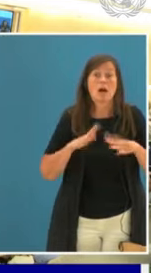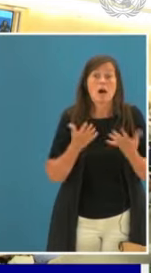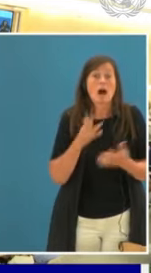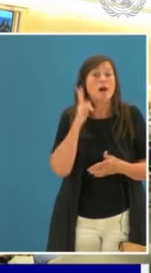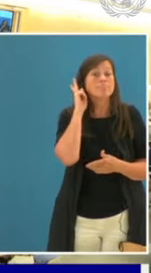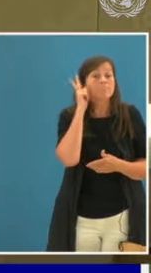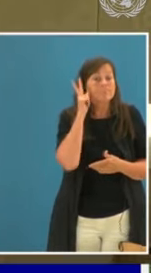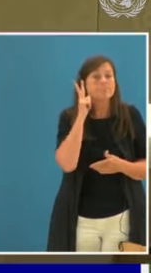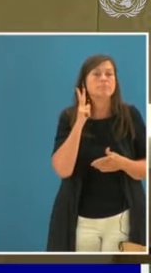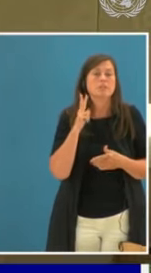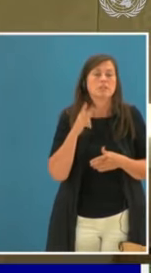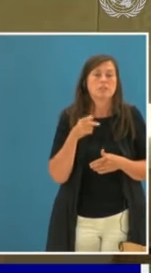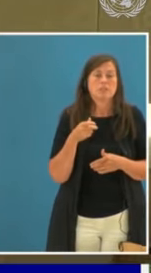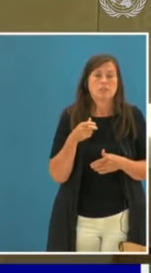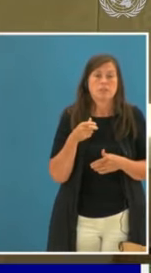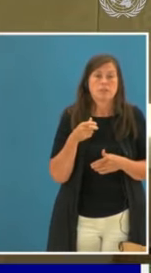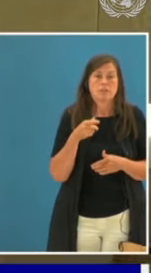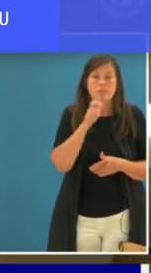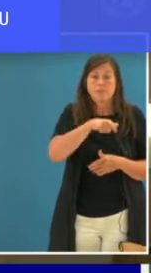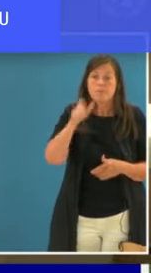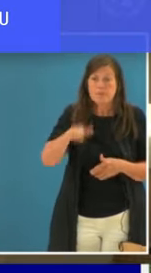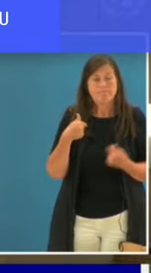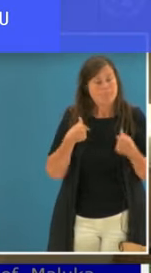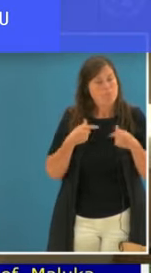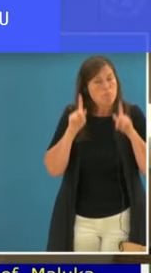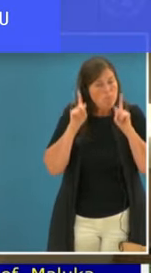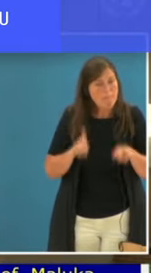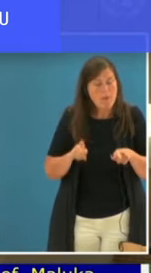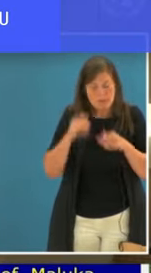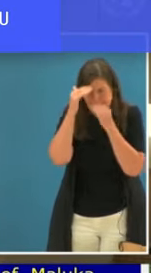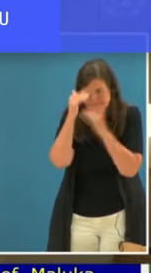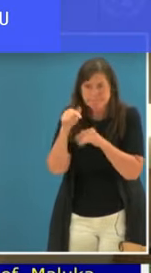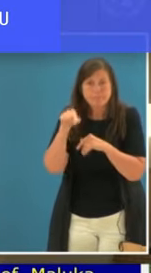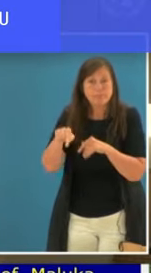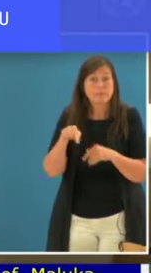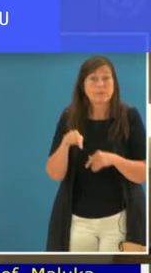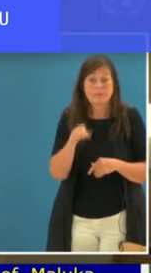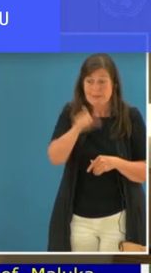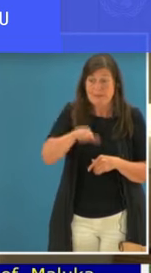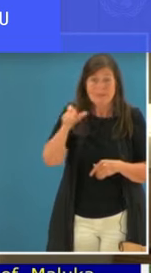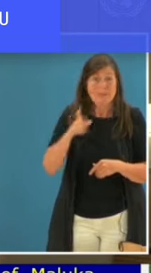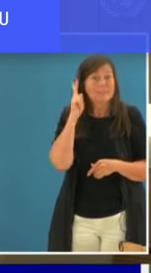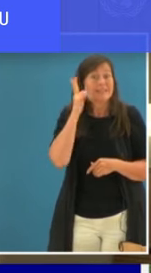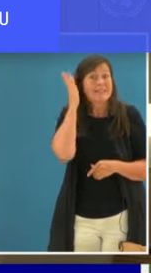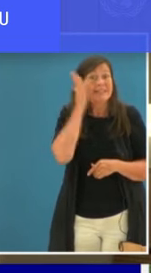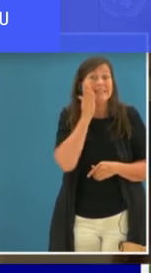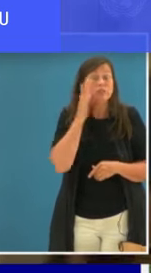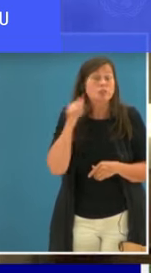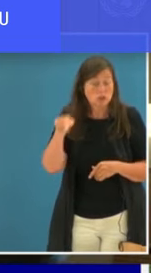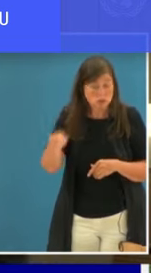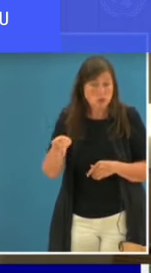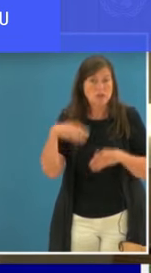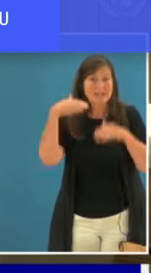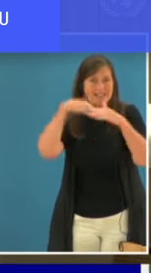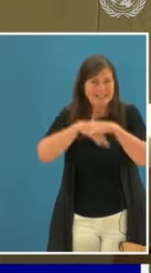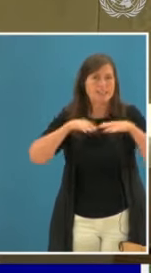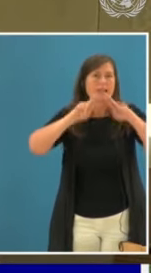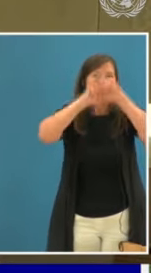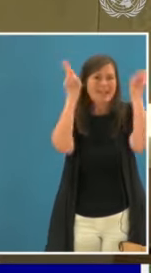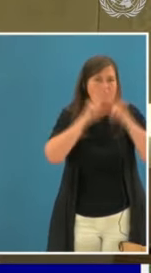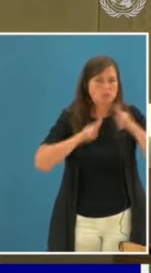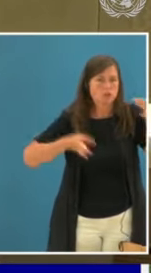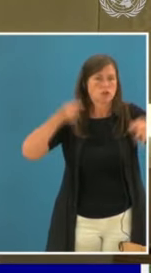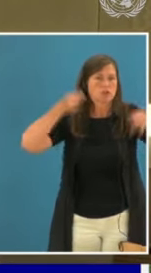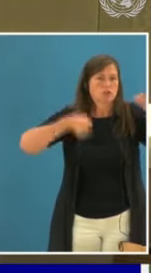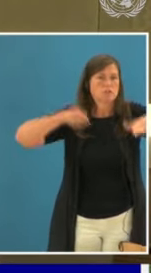Ahora, es necesario prestar atención a los pueblos indígenas en el sistema internacional de justicia. La justicia internacional puede